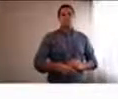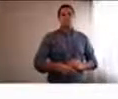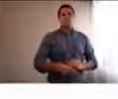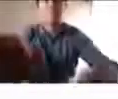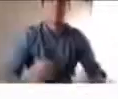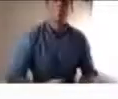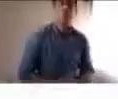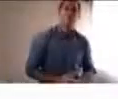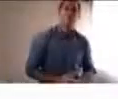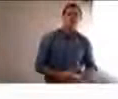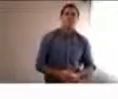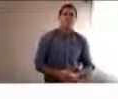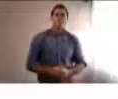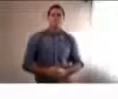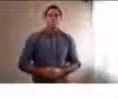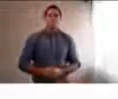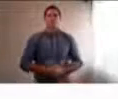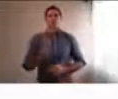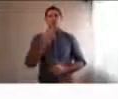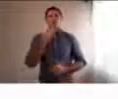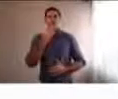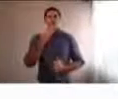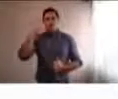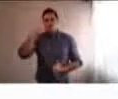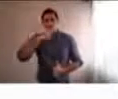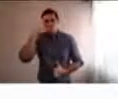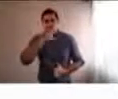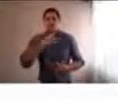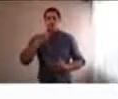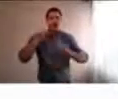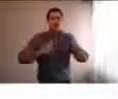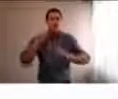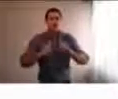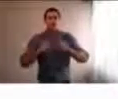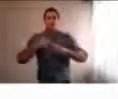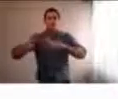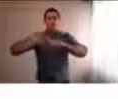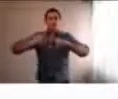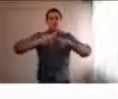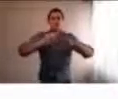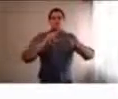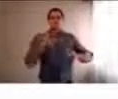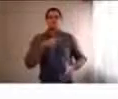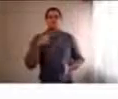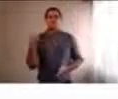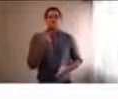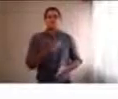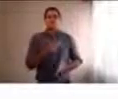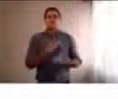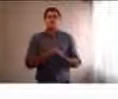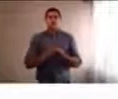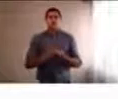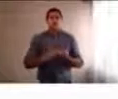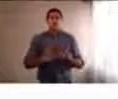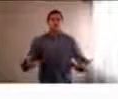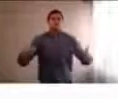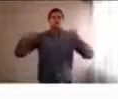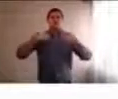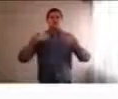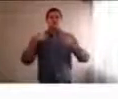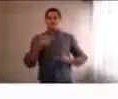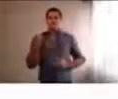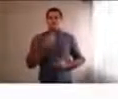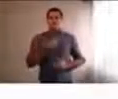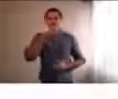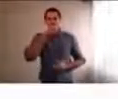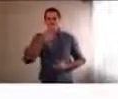teniendo que buscar alternativas. Y también tuvimos que empezar a ocuparnos, bueno, decía de nuestros trabajos también, de